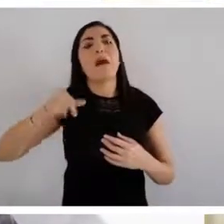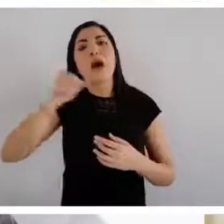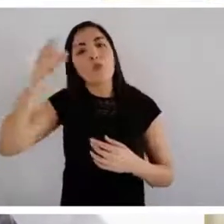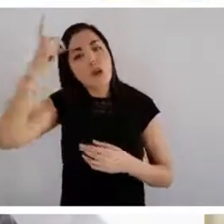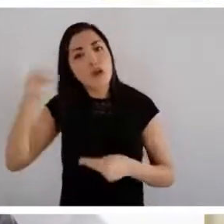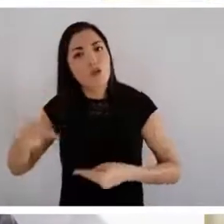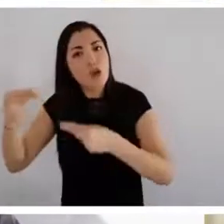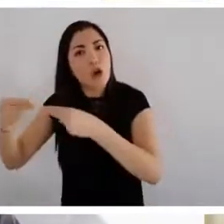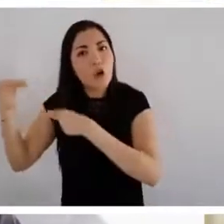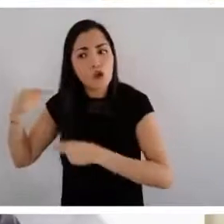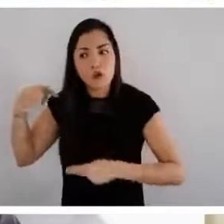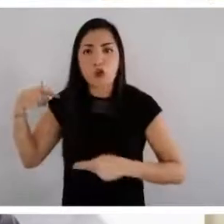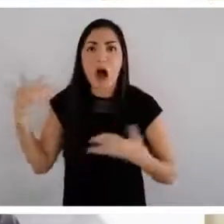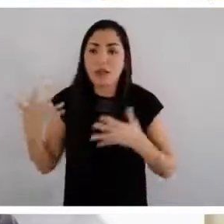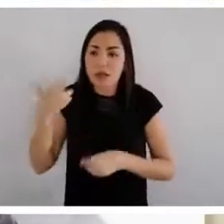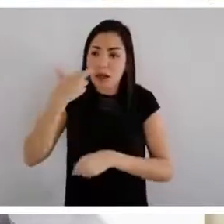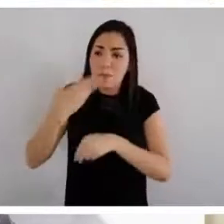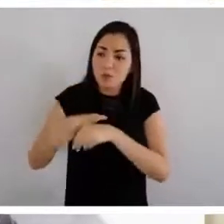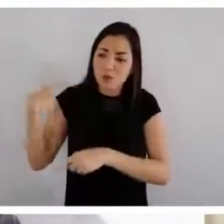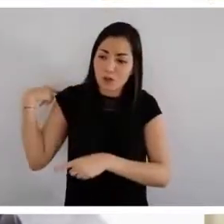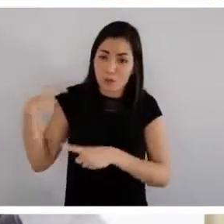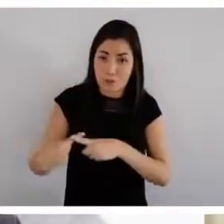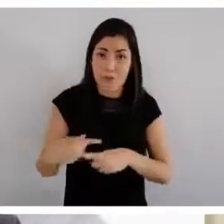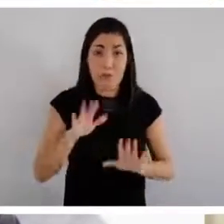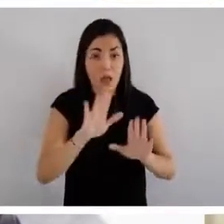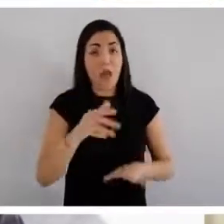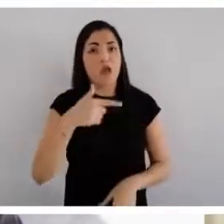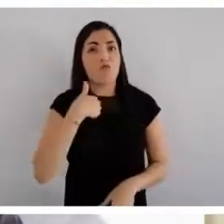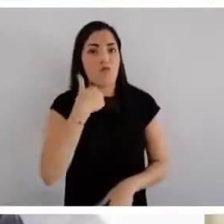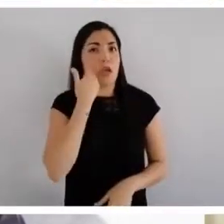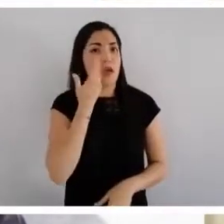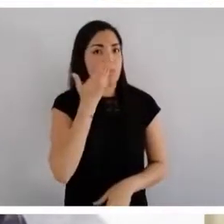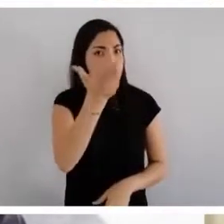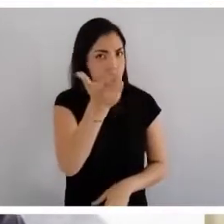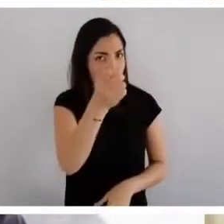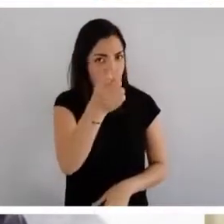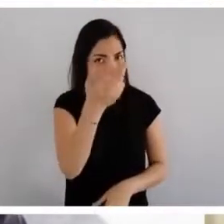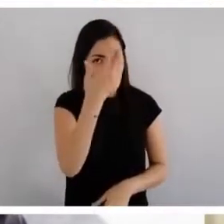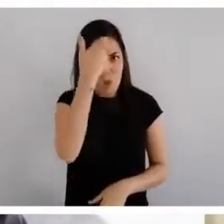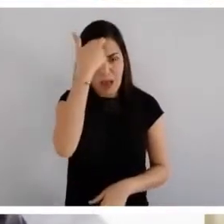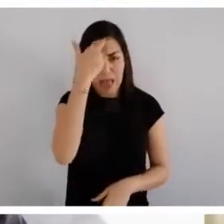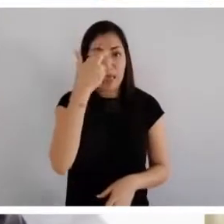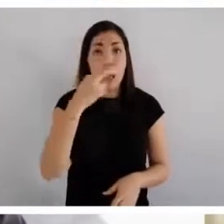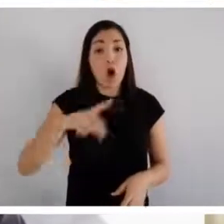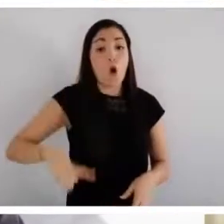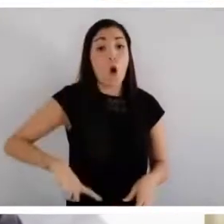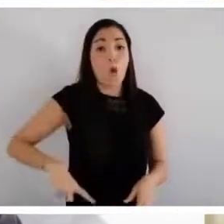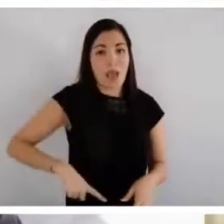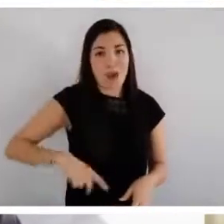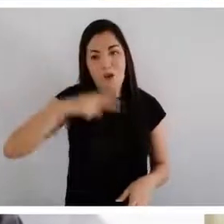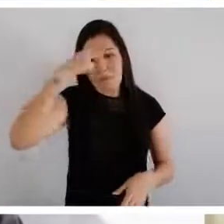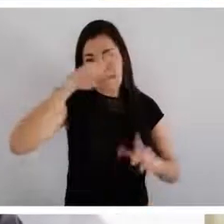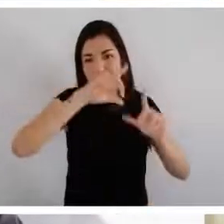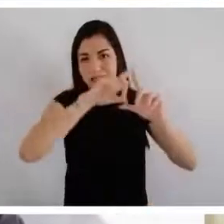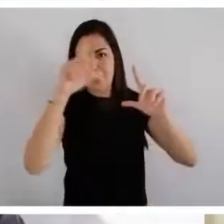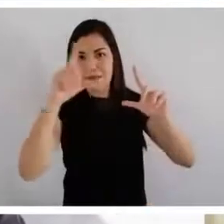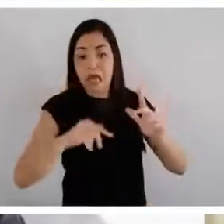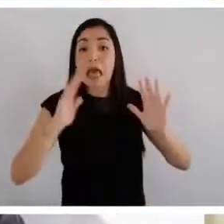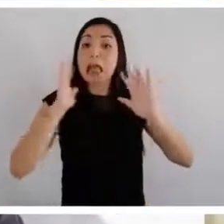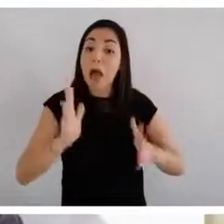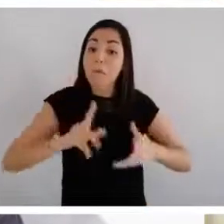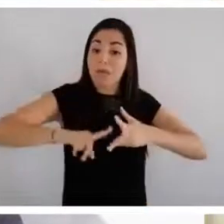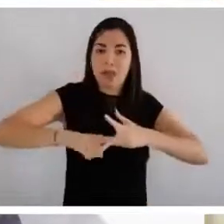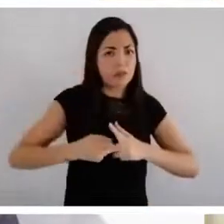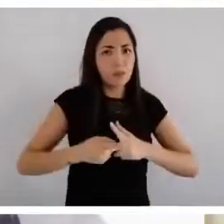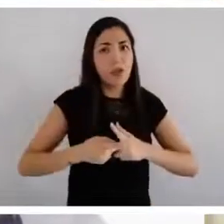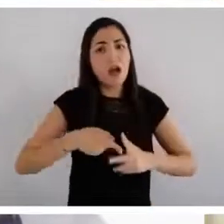actuado con absoluta responsabilidad durante estos días. Quiero recordarle que desde antes de que el gobierno federal le diera la justa seriedad a la